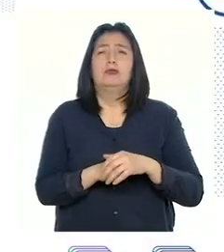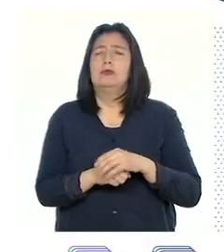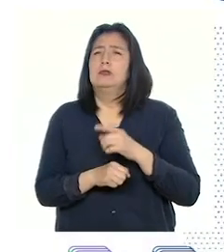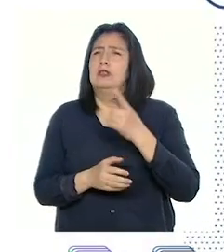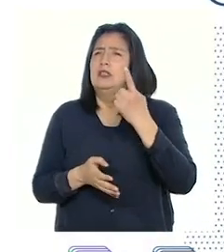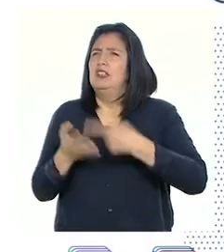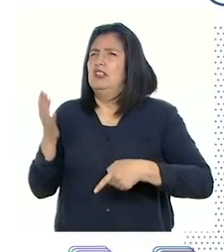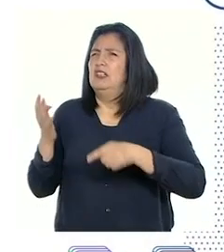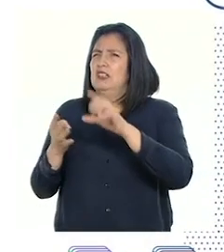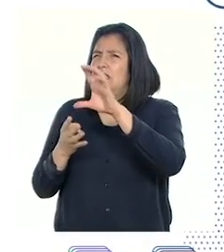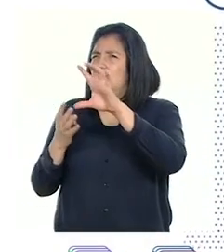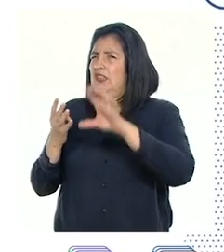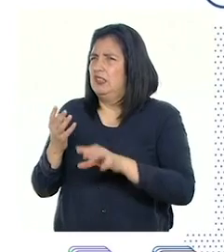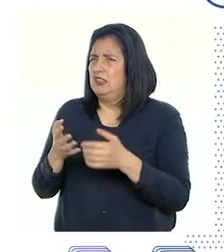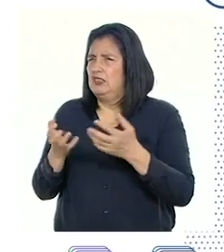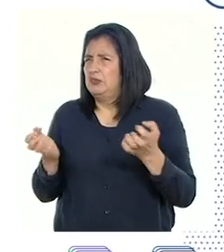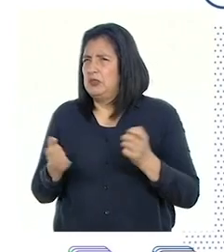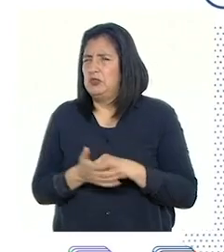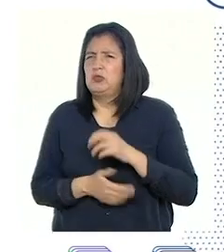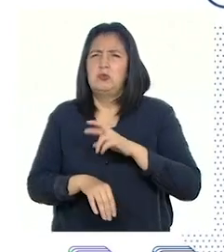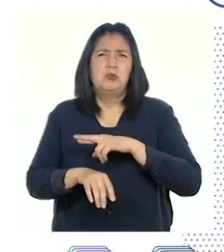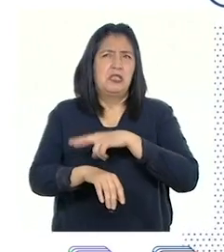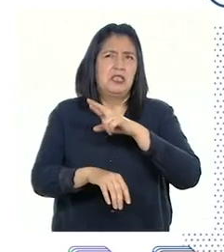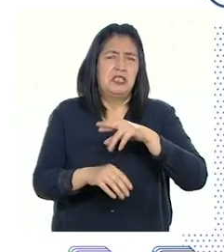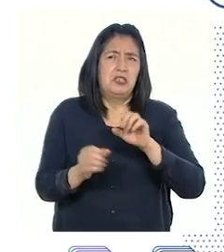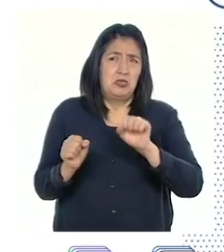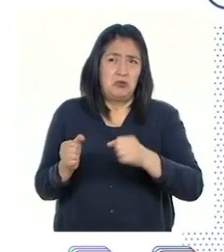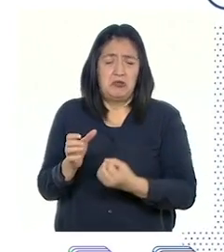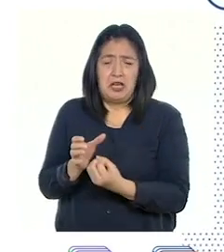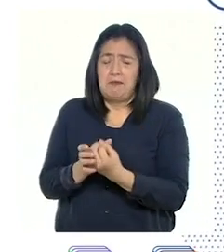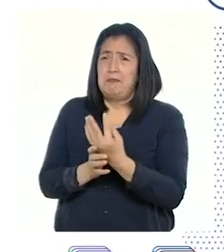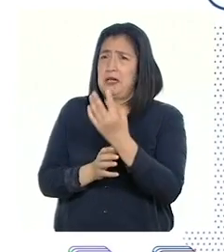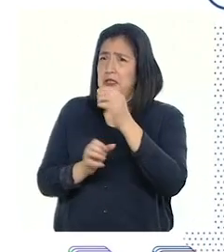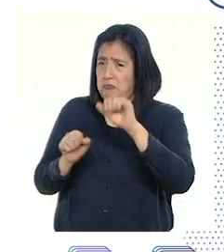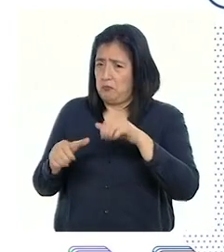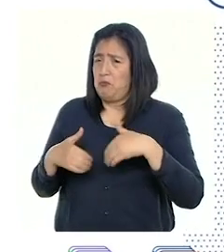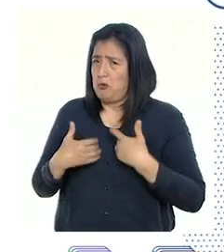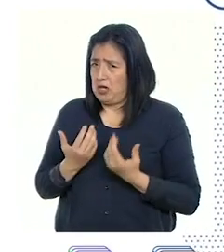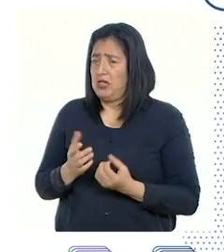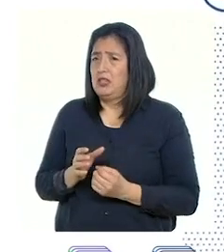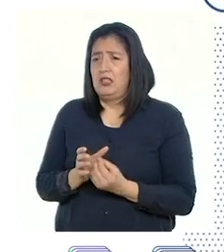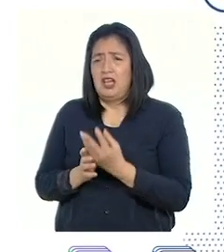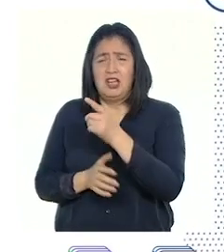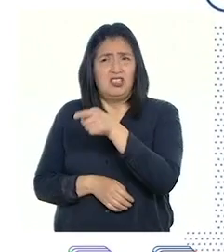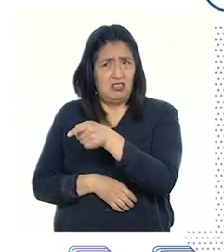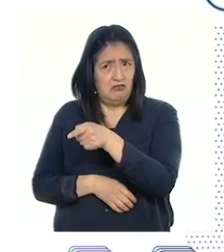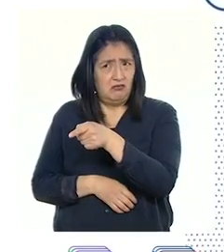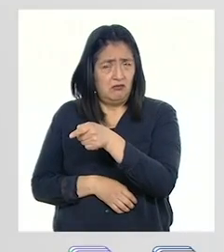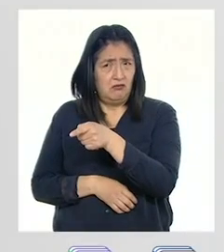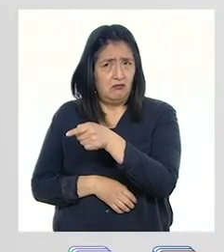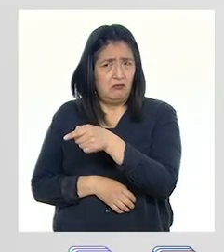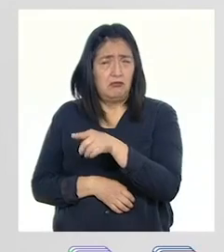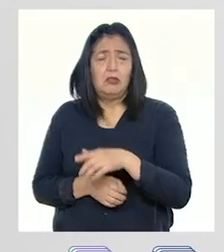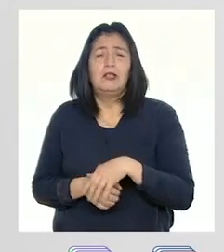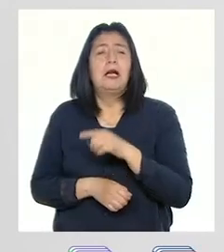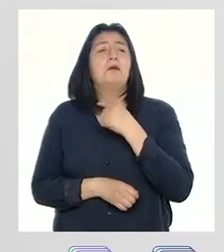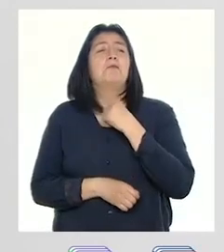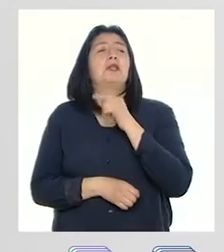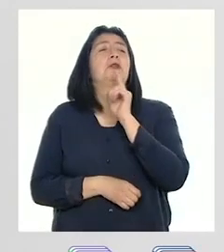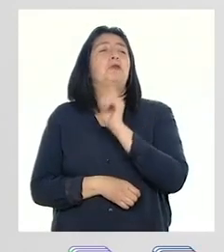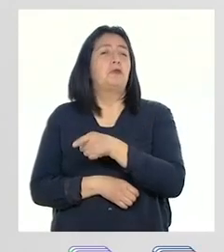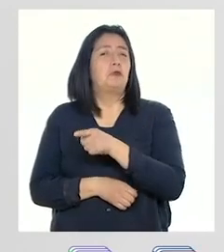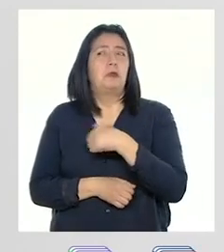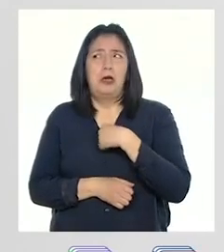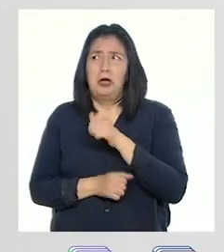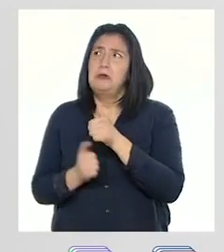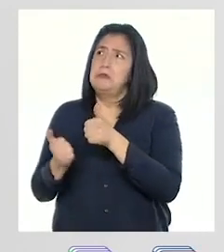¿Qué características o elementos de una región hacen que una planta pueda crecer allí? ¡Me encanta!